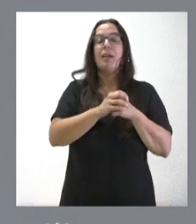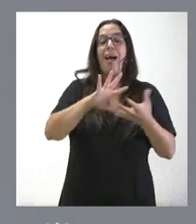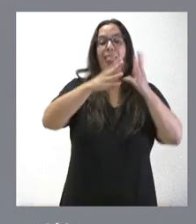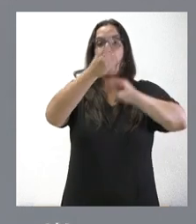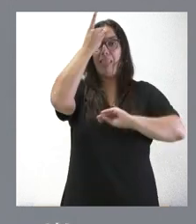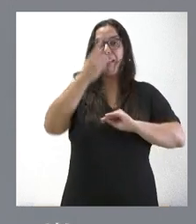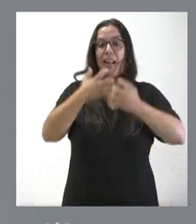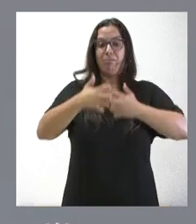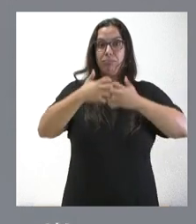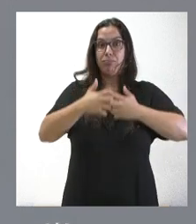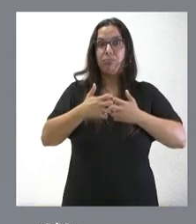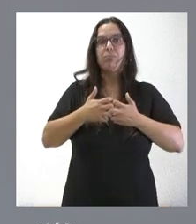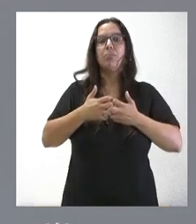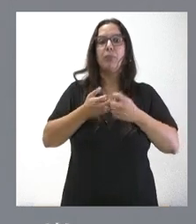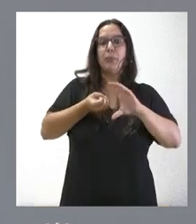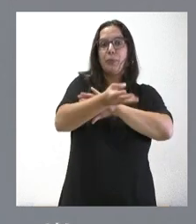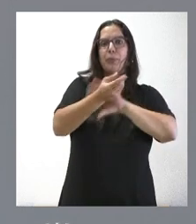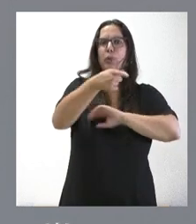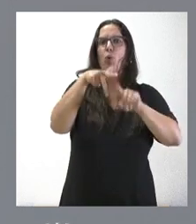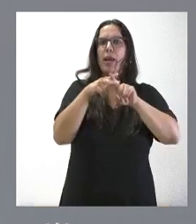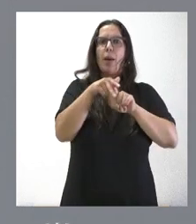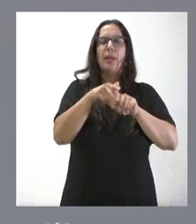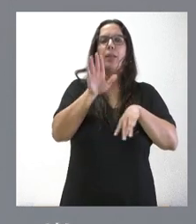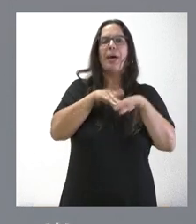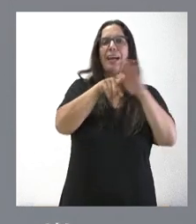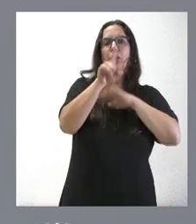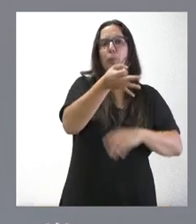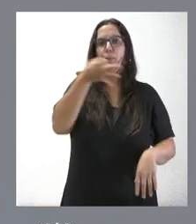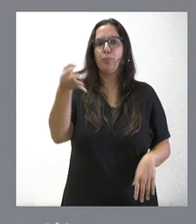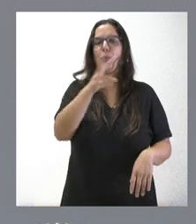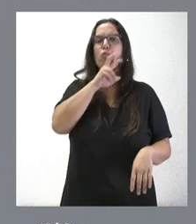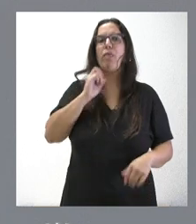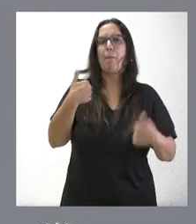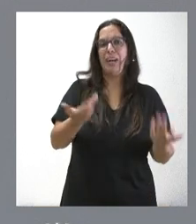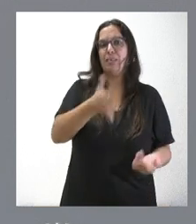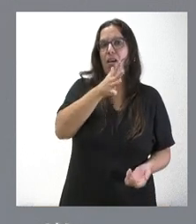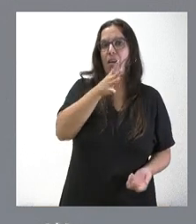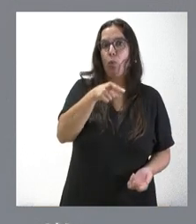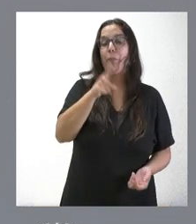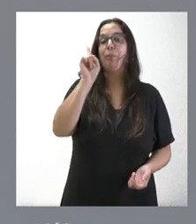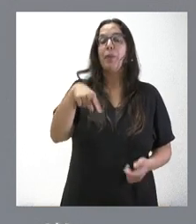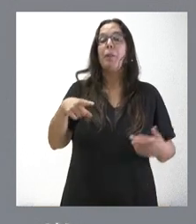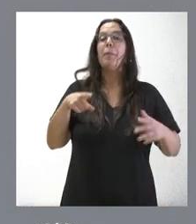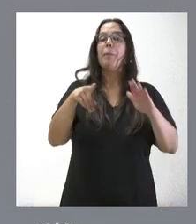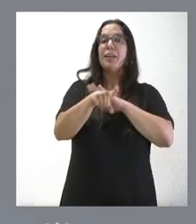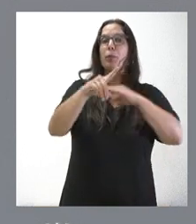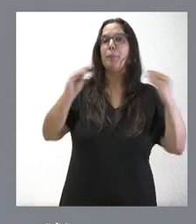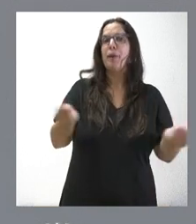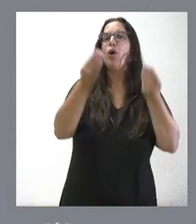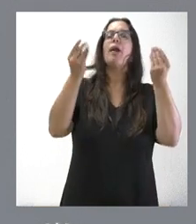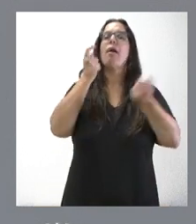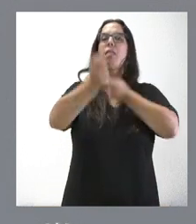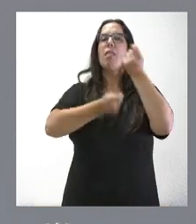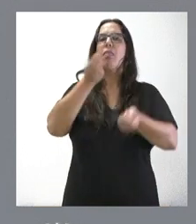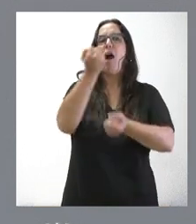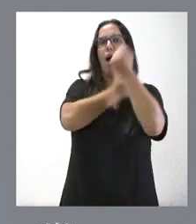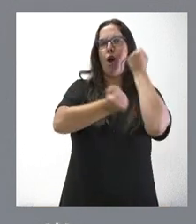herramientas principales para avanzar hacia una gestión más eficiente y sostenible del agua. Se mejorará la gestión y se posibilitará el ahorro